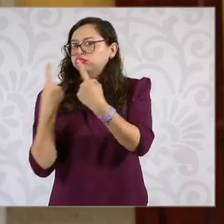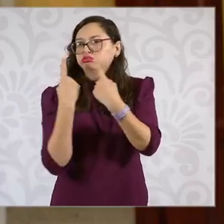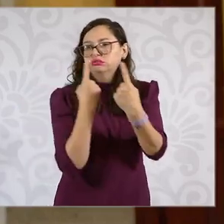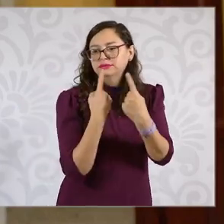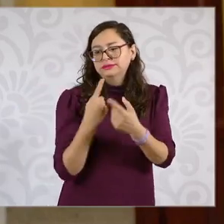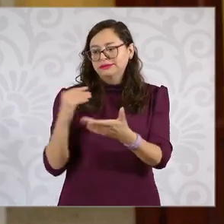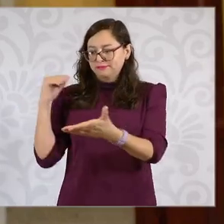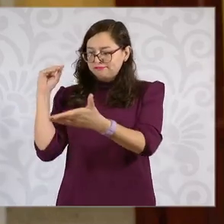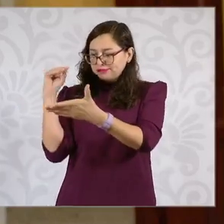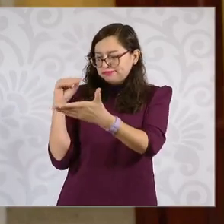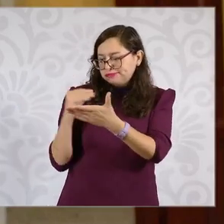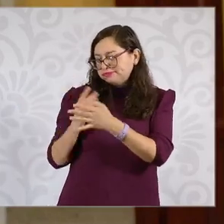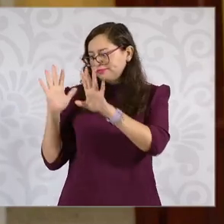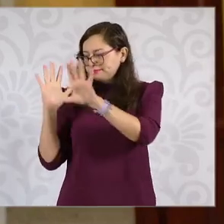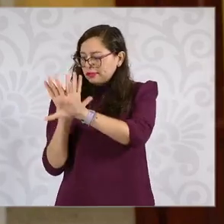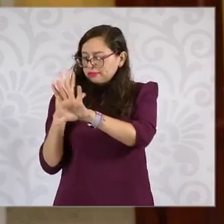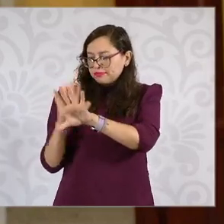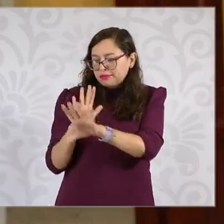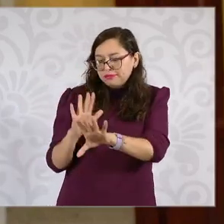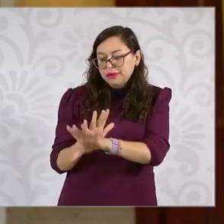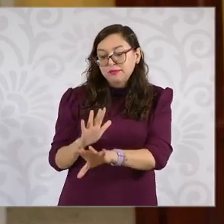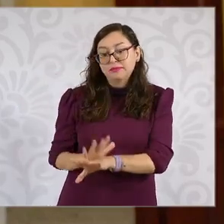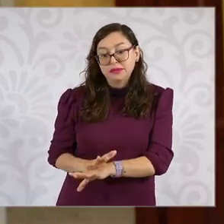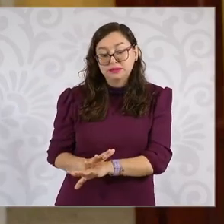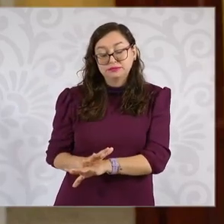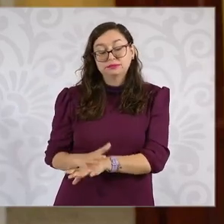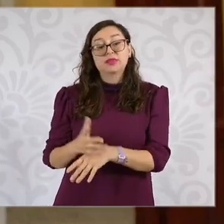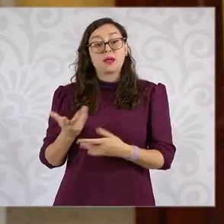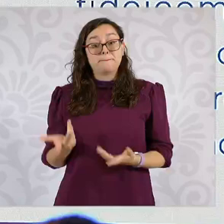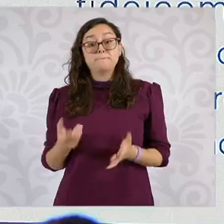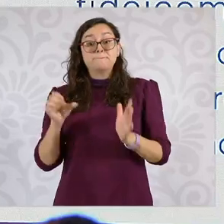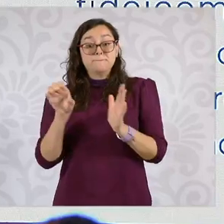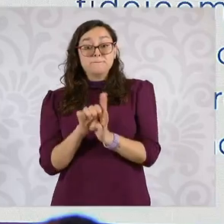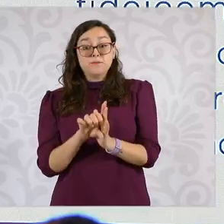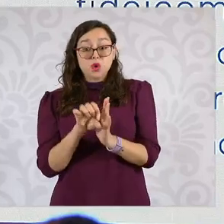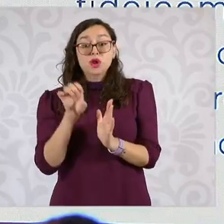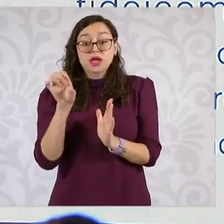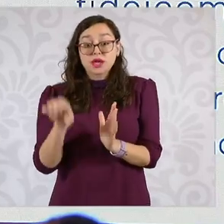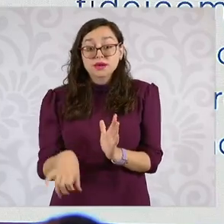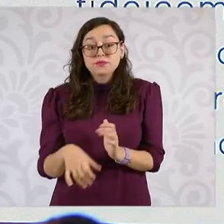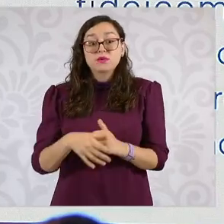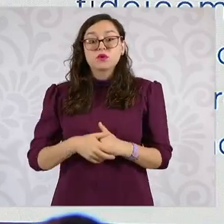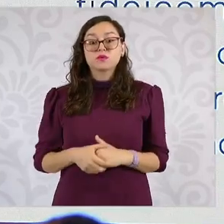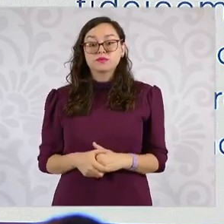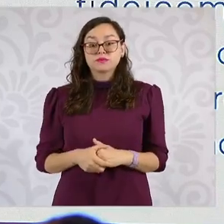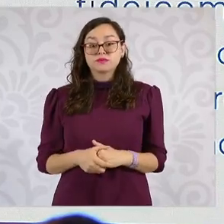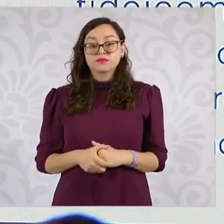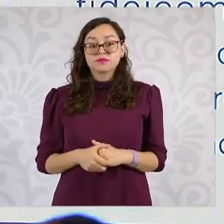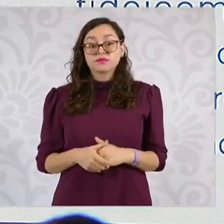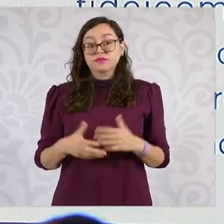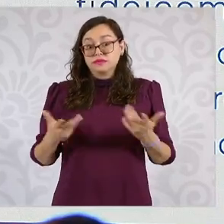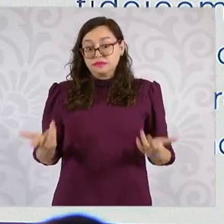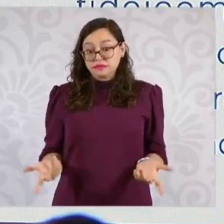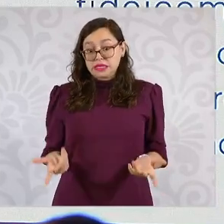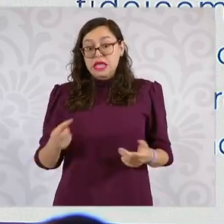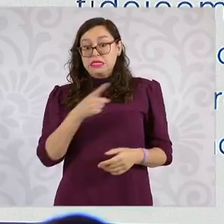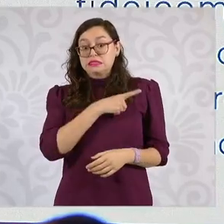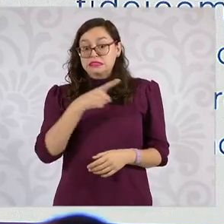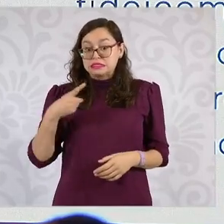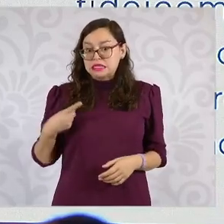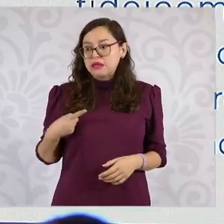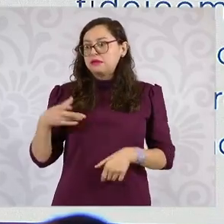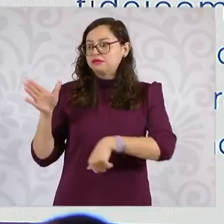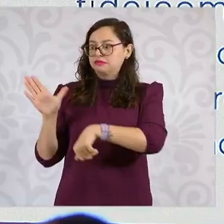presidente Andrés Manuel López Obrador. Entre ellos se ajustó que hubiera una convocatoria